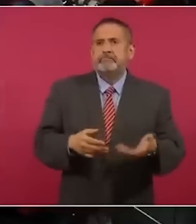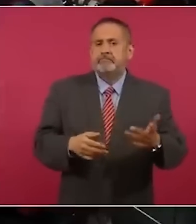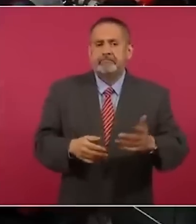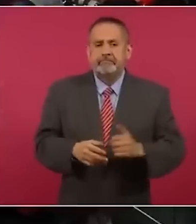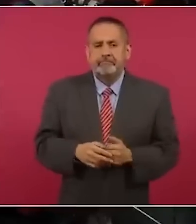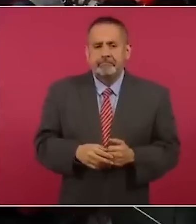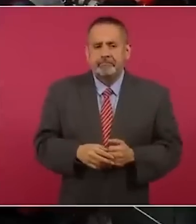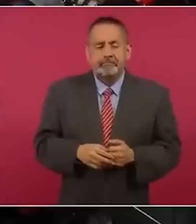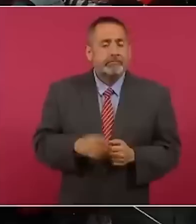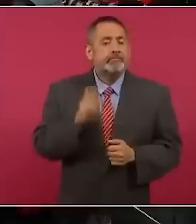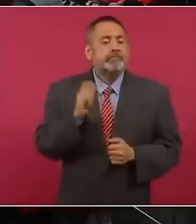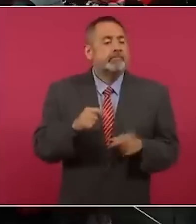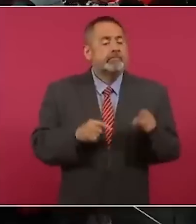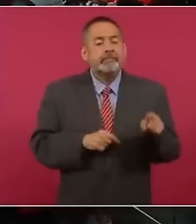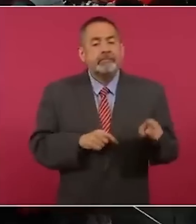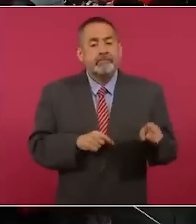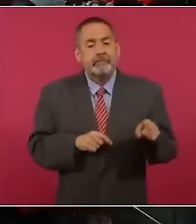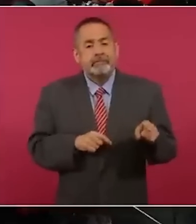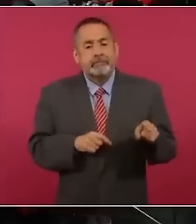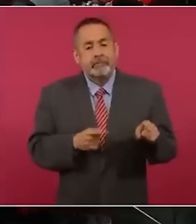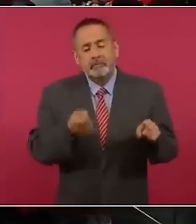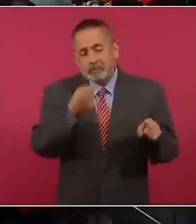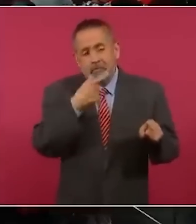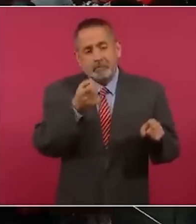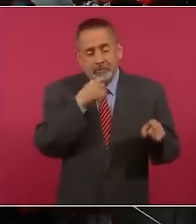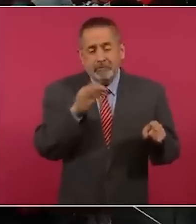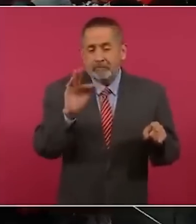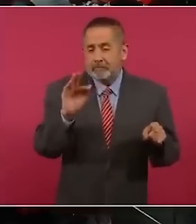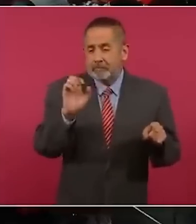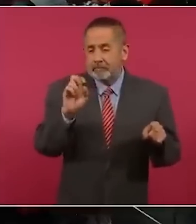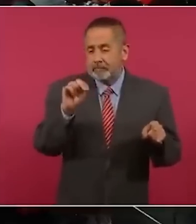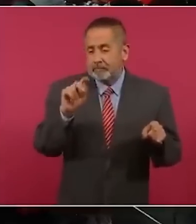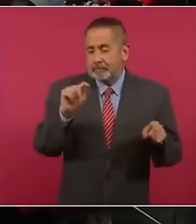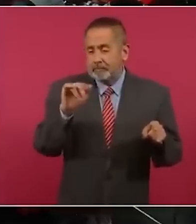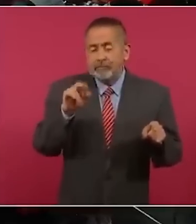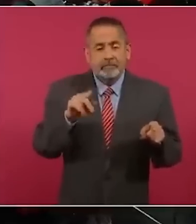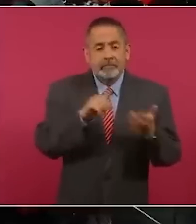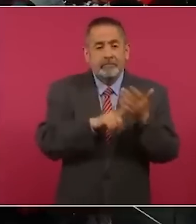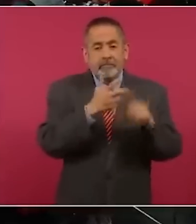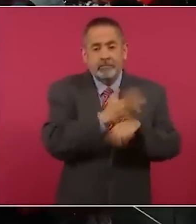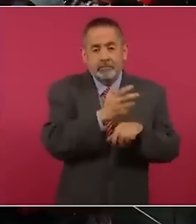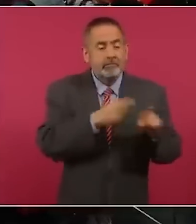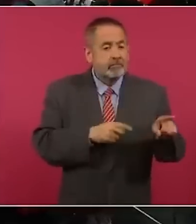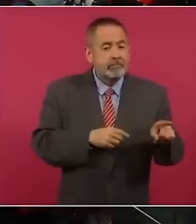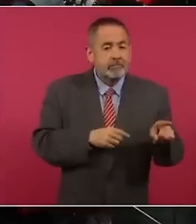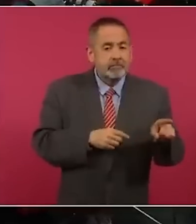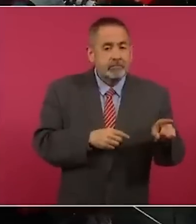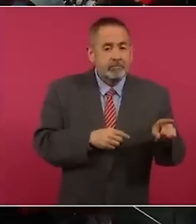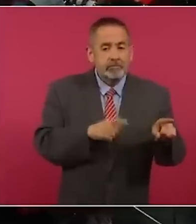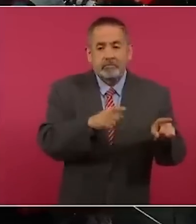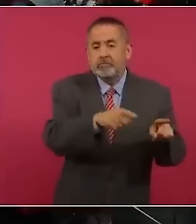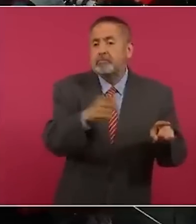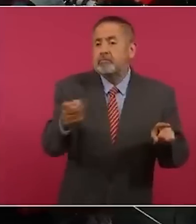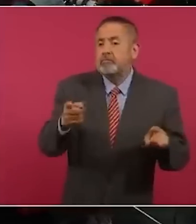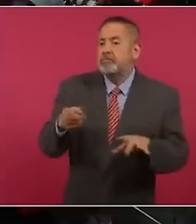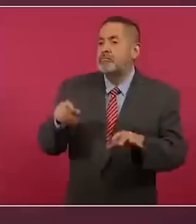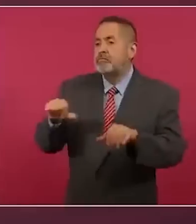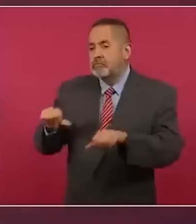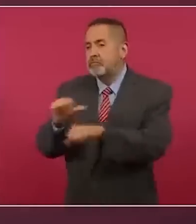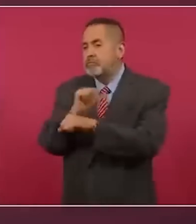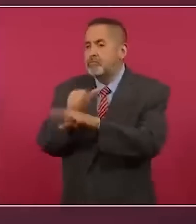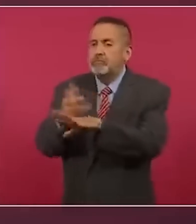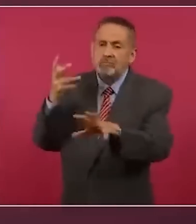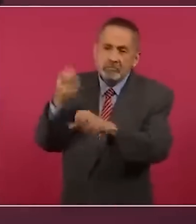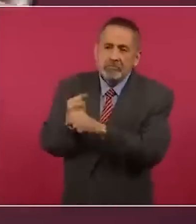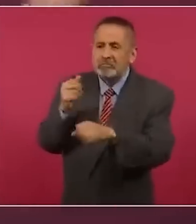es más importante las muertes por fentanilo en los Estados Unidos que quienes pierden la vida en accidentes automovilísticos, para que ustedes